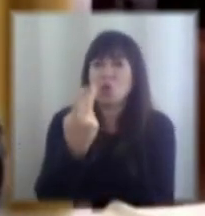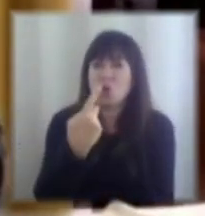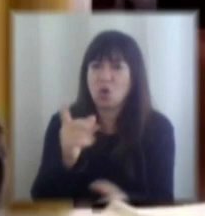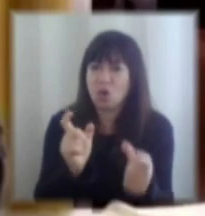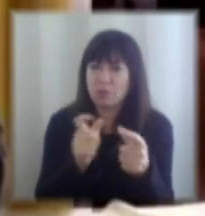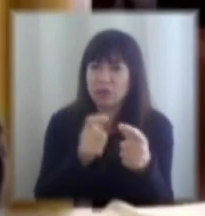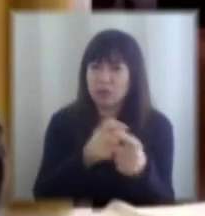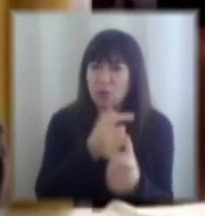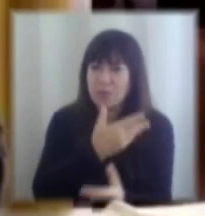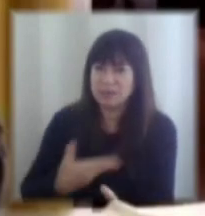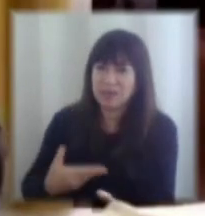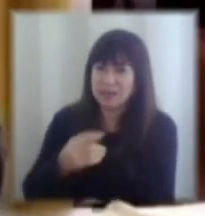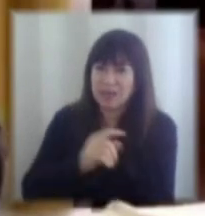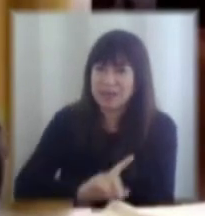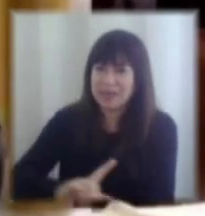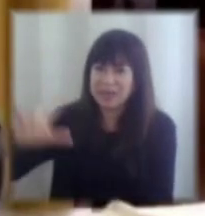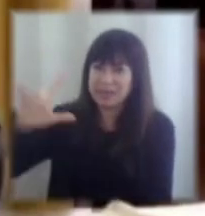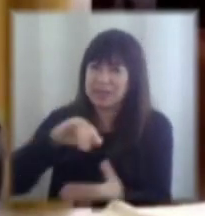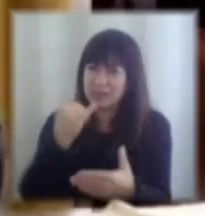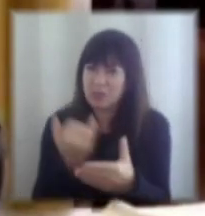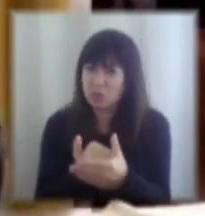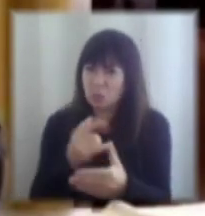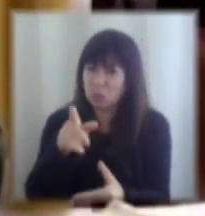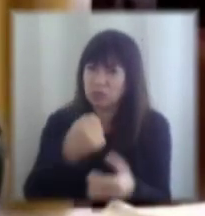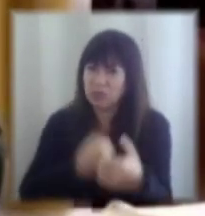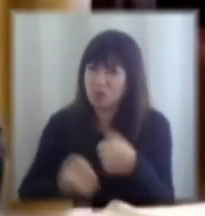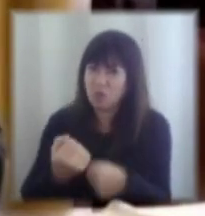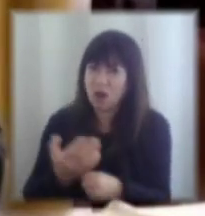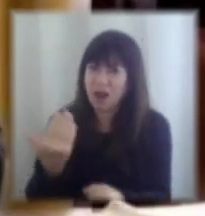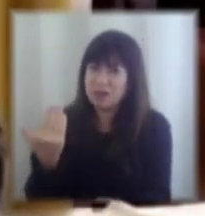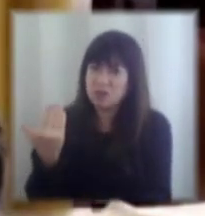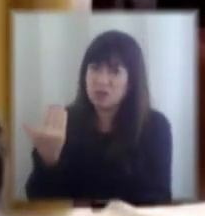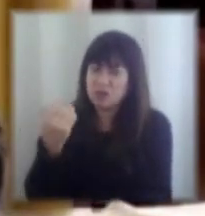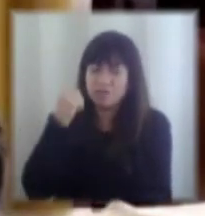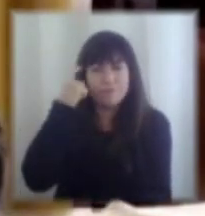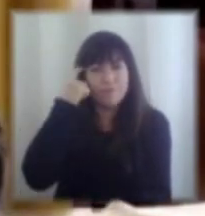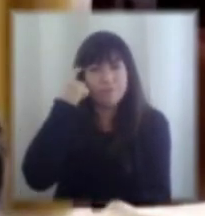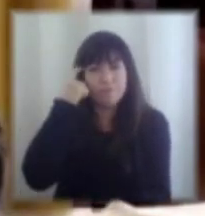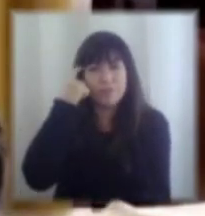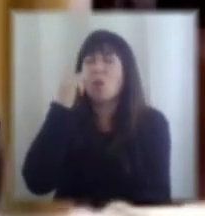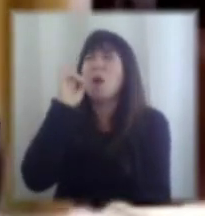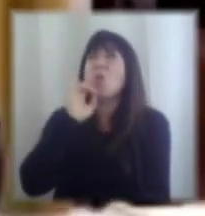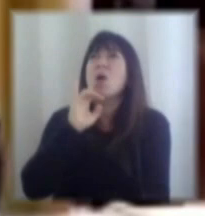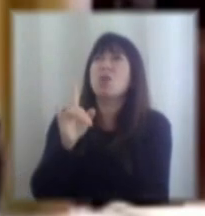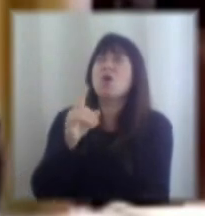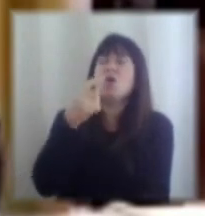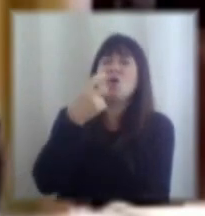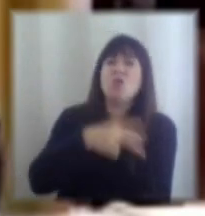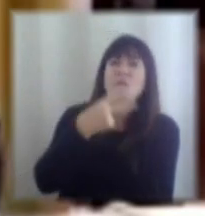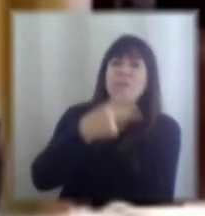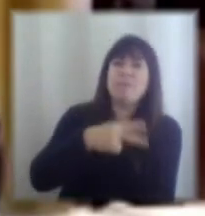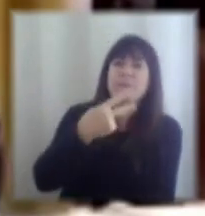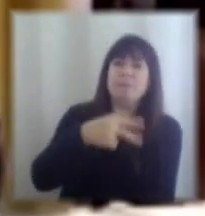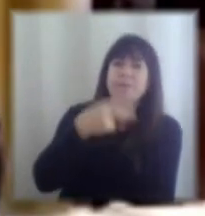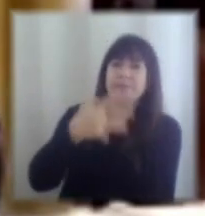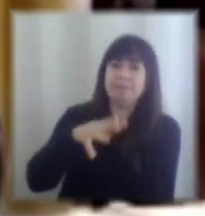crecimiento inclusivo el año que se me olvidaron ya perdí la noción del tiempo pero el 2019